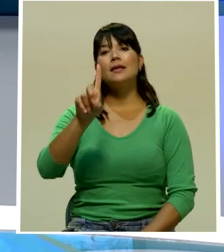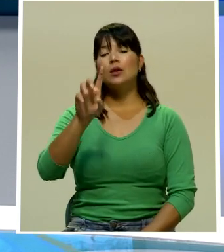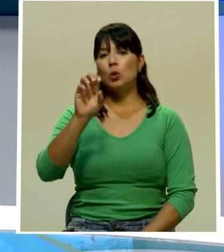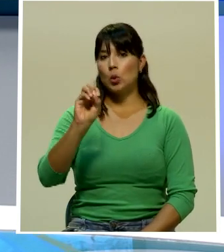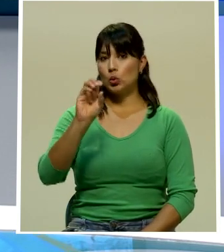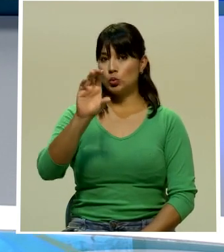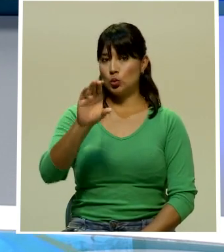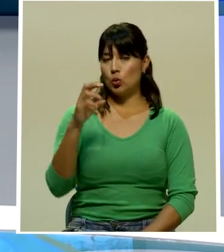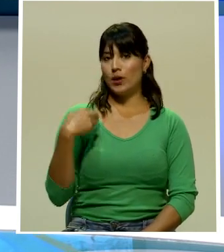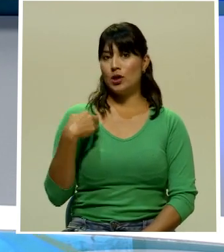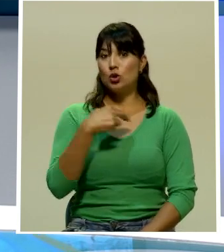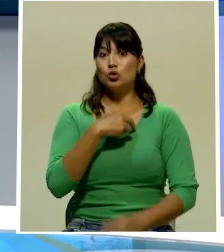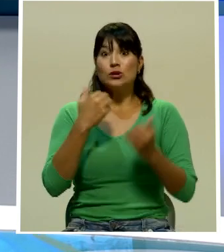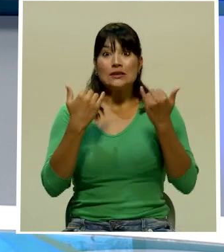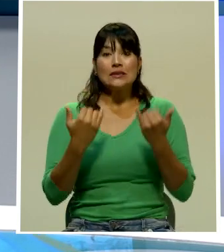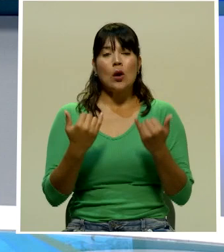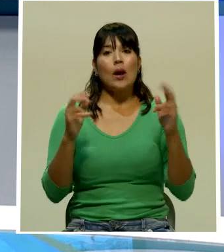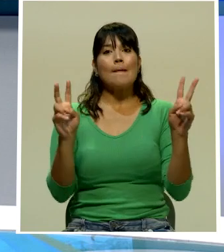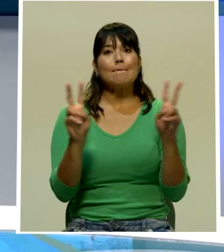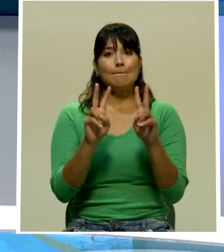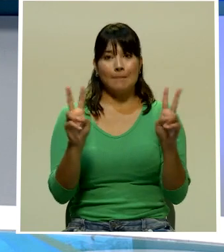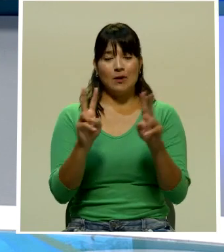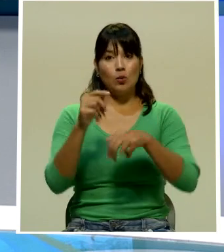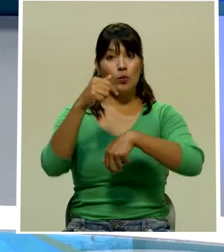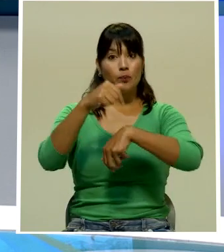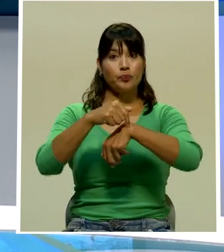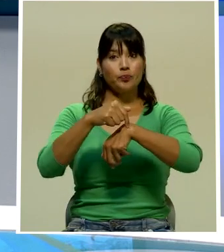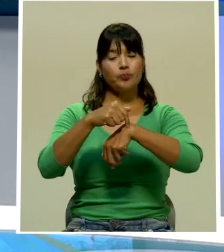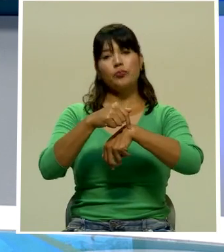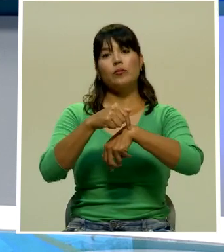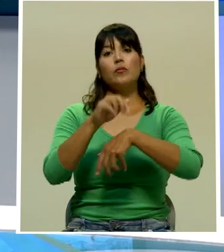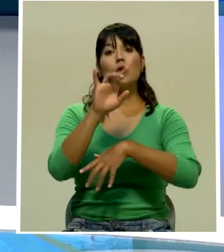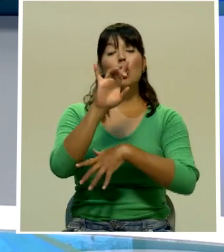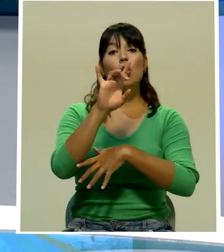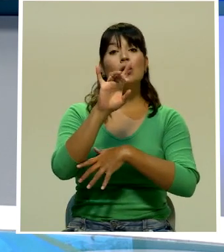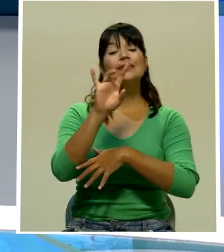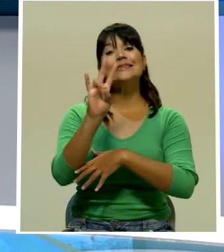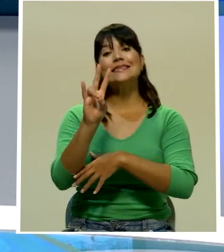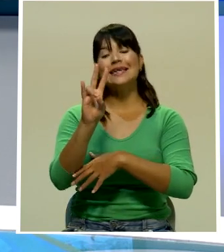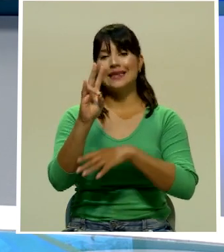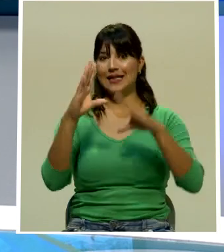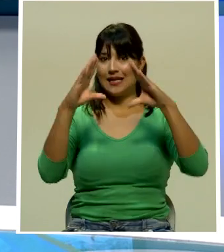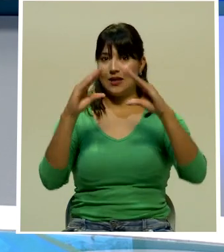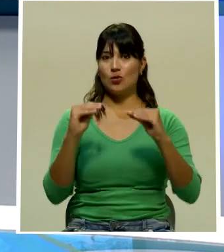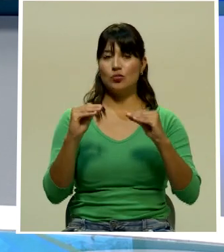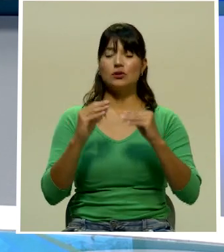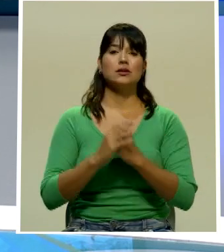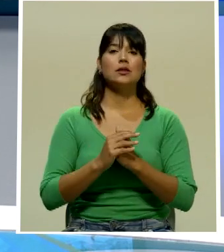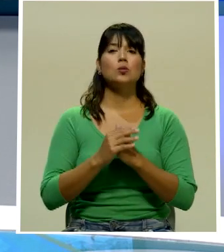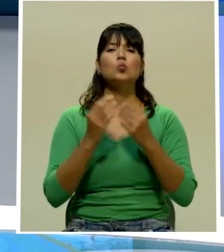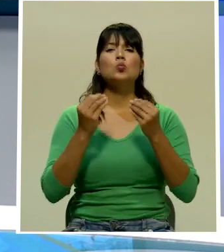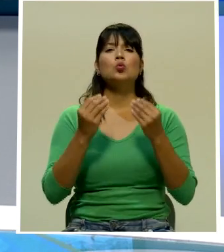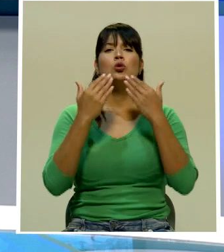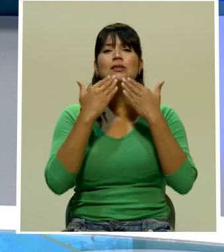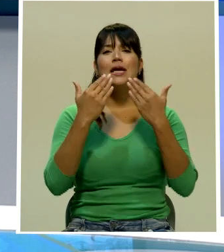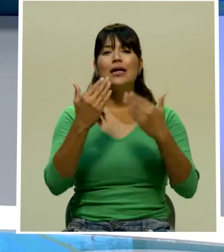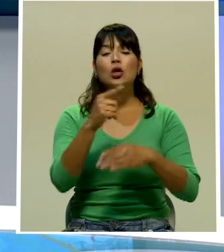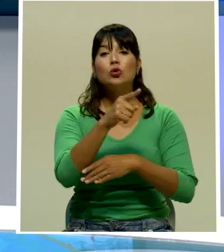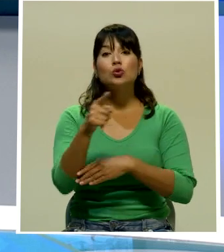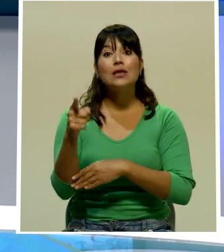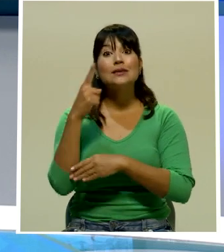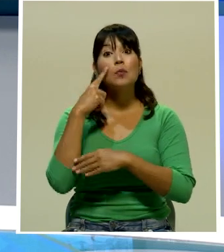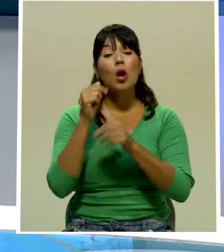octubre. Estamos en vivo a las 7 de la noche. Les agradecemos que nos